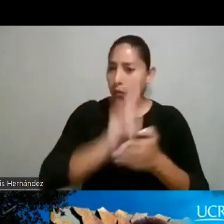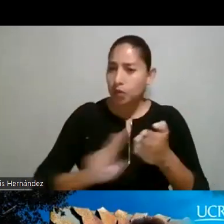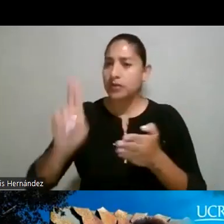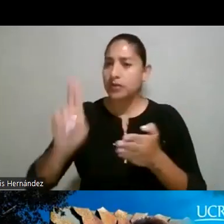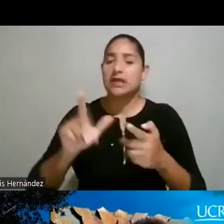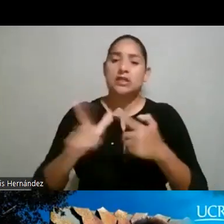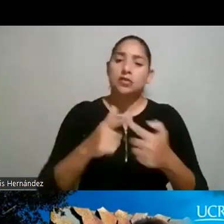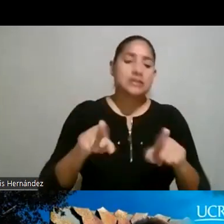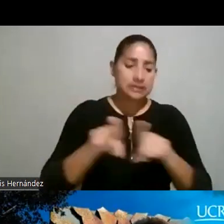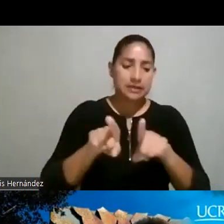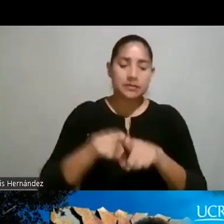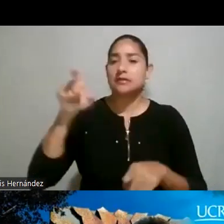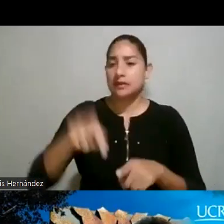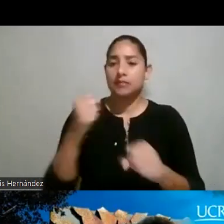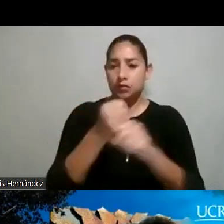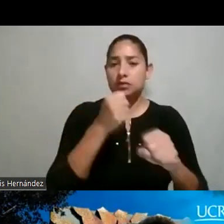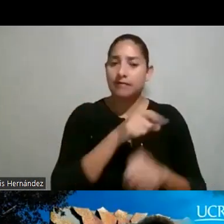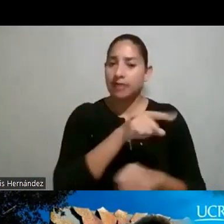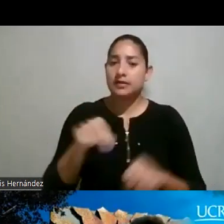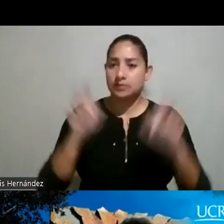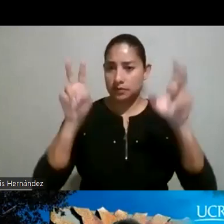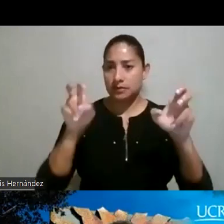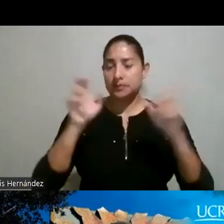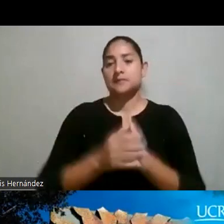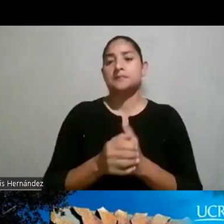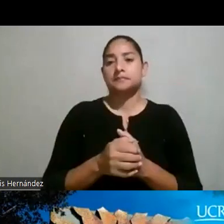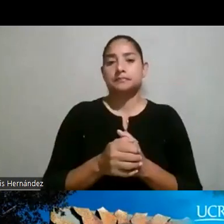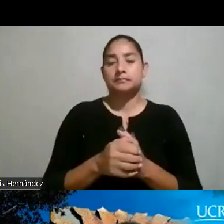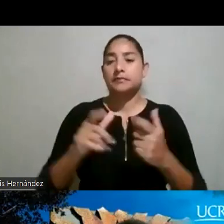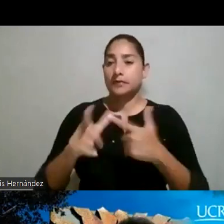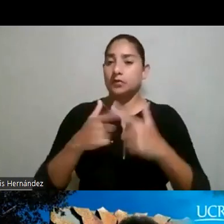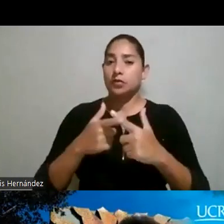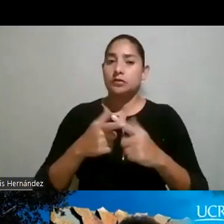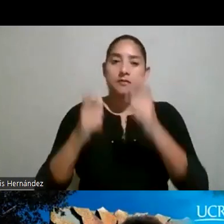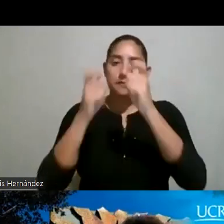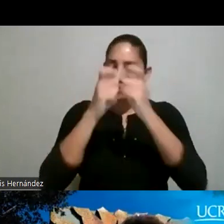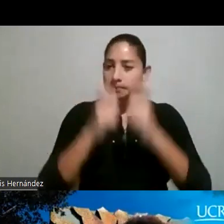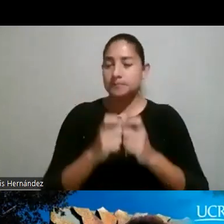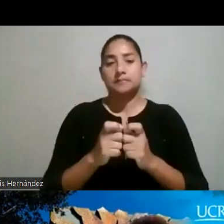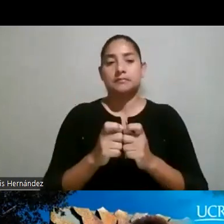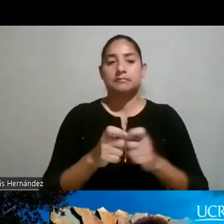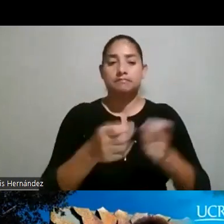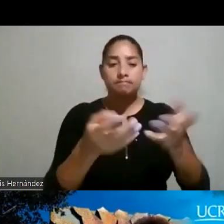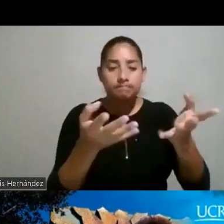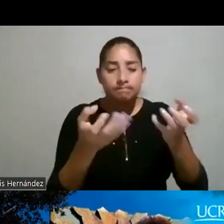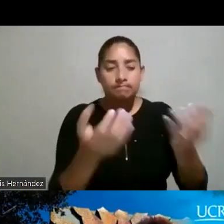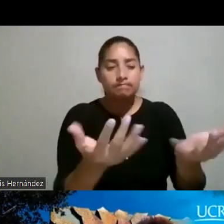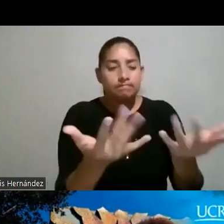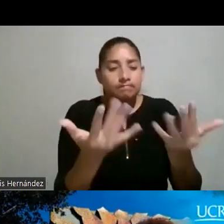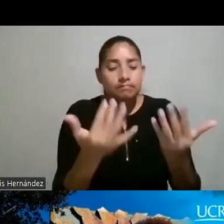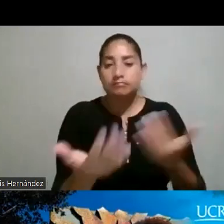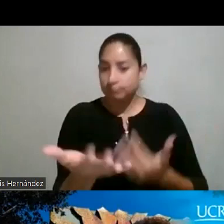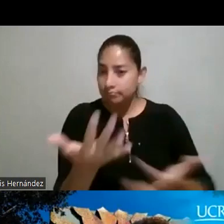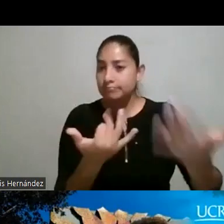también había que trabajar en esos temas. Entonces, en detalle, en cuanto a la atracción, ¿qué logramos